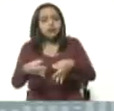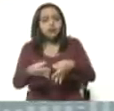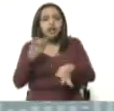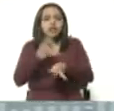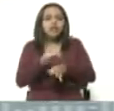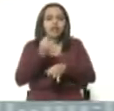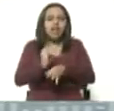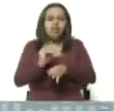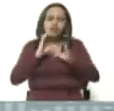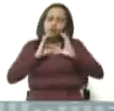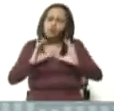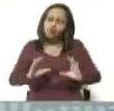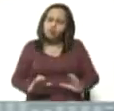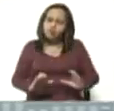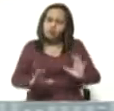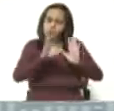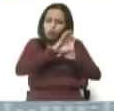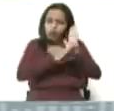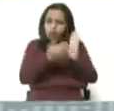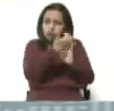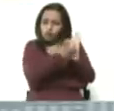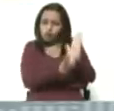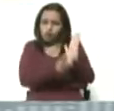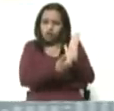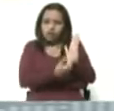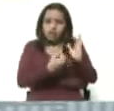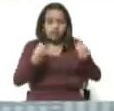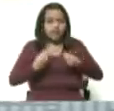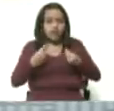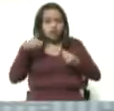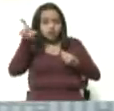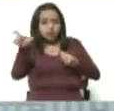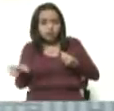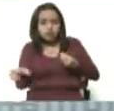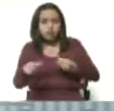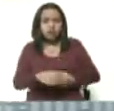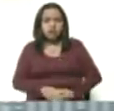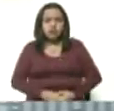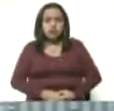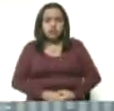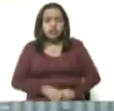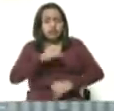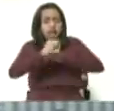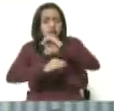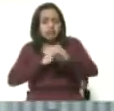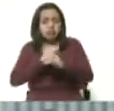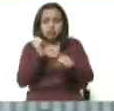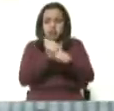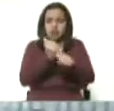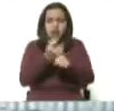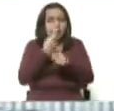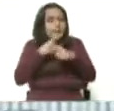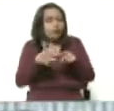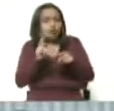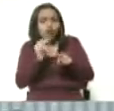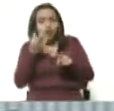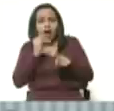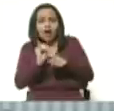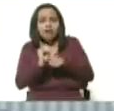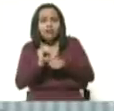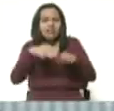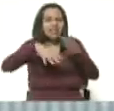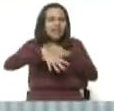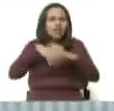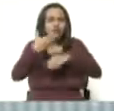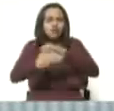darle cuerpo al currículo y a la hoja de vida de un funcionario de la burocracia internacional, pero no va a la raíz del problema,